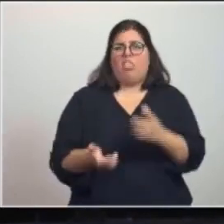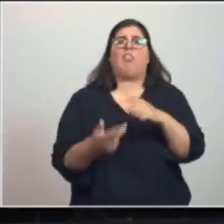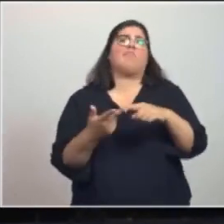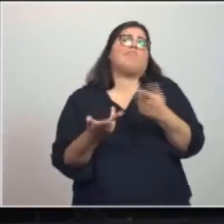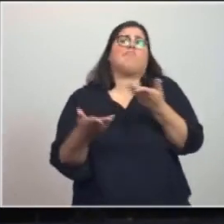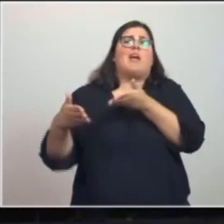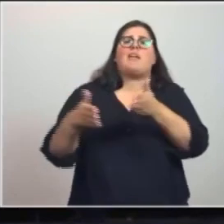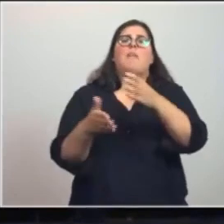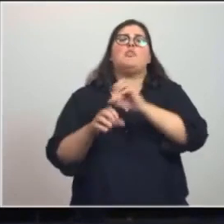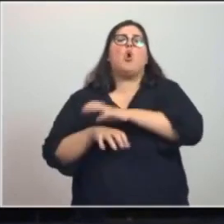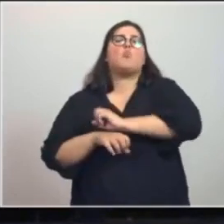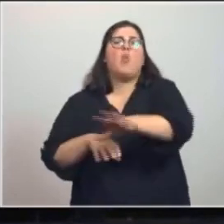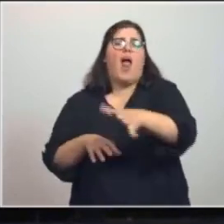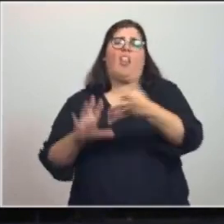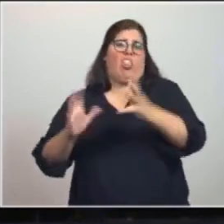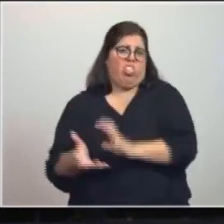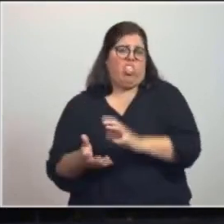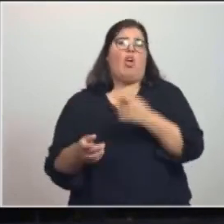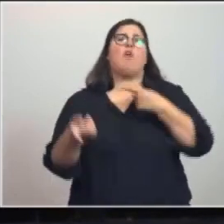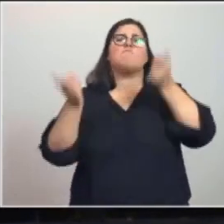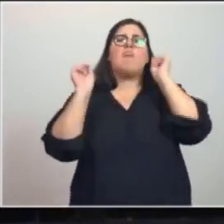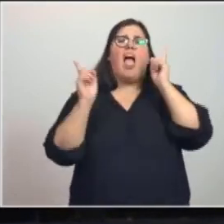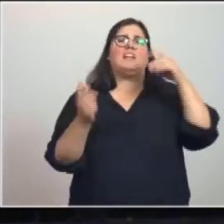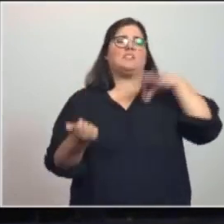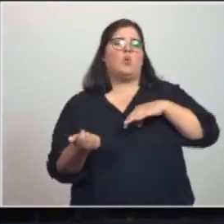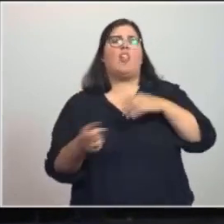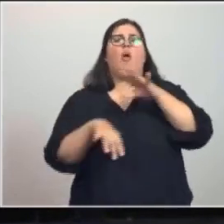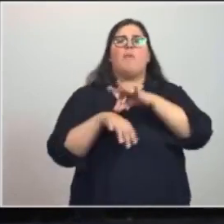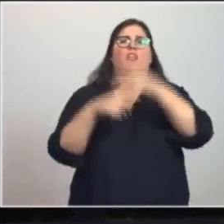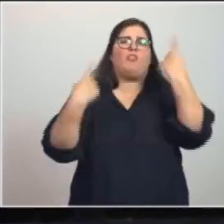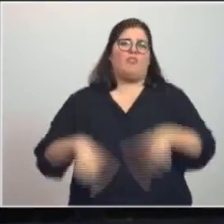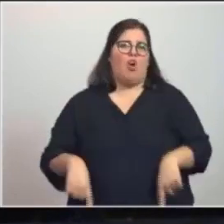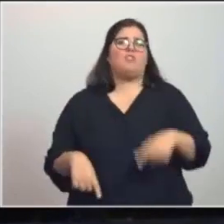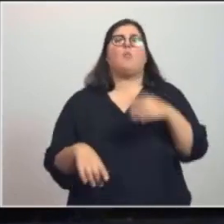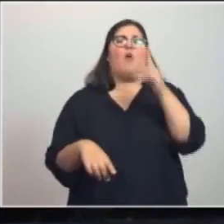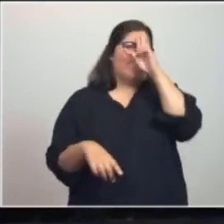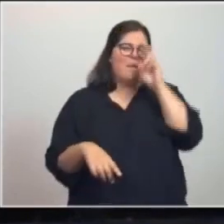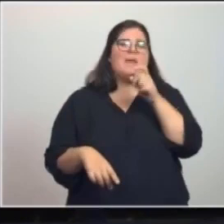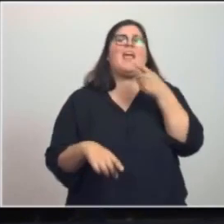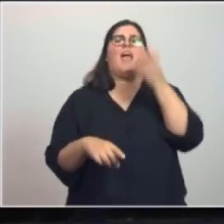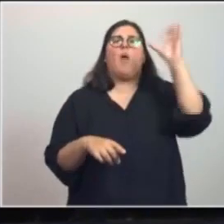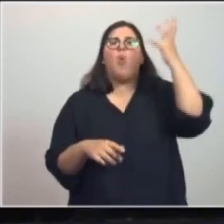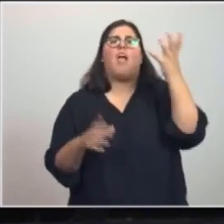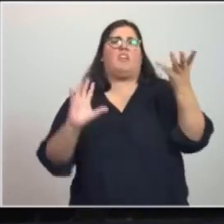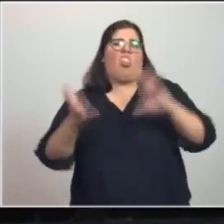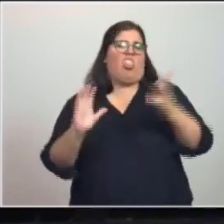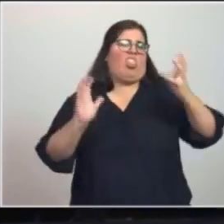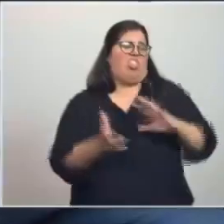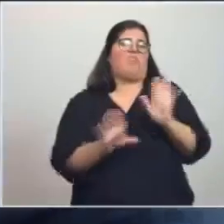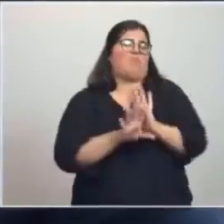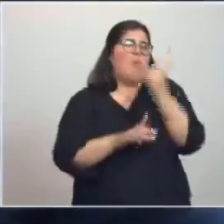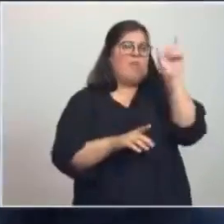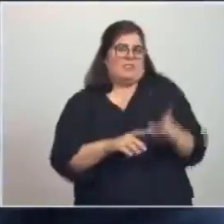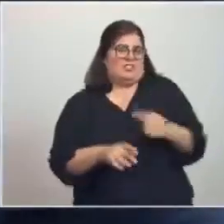sin el camino rural, o que alguien se va a quedar sin la maestra, sin el médico, sin la enfermera, sin la ambulancia, que alguien se va a quedar